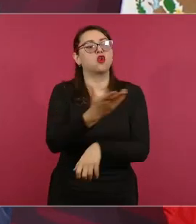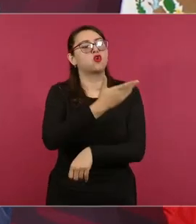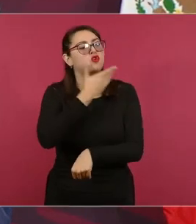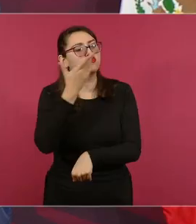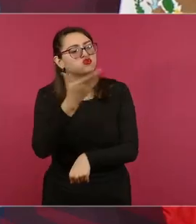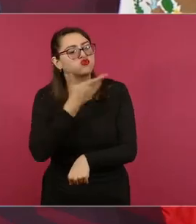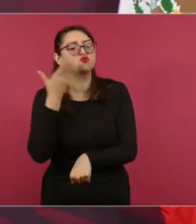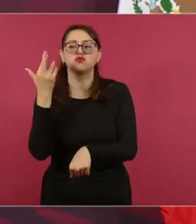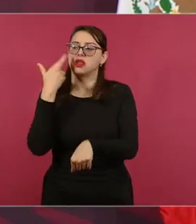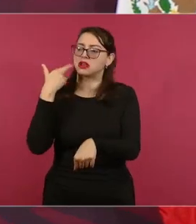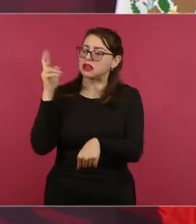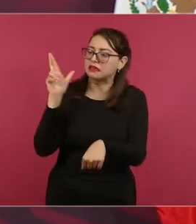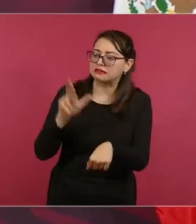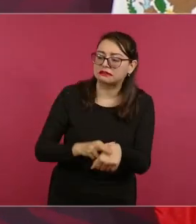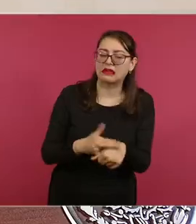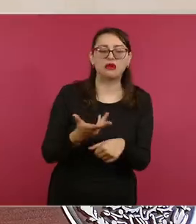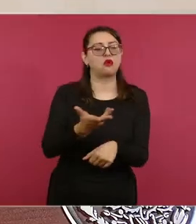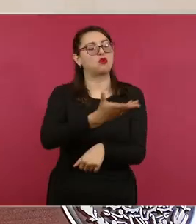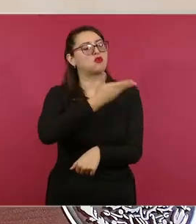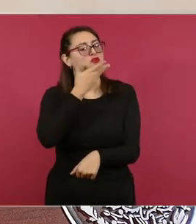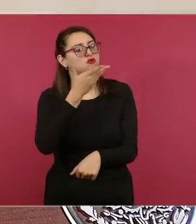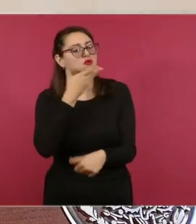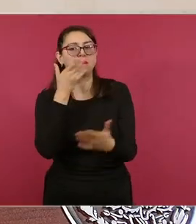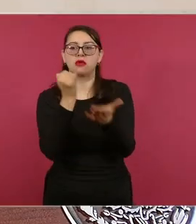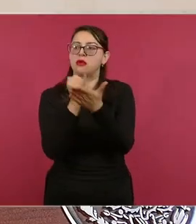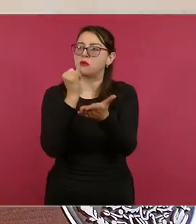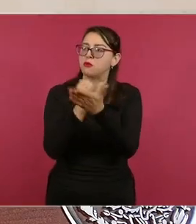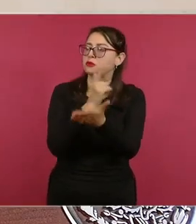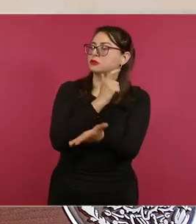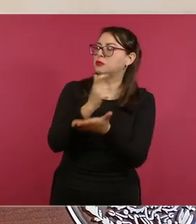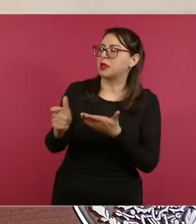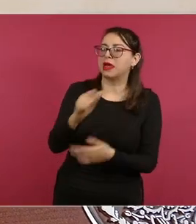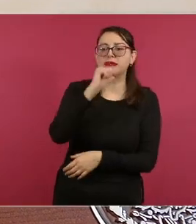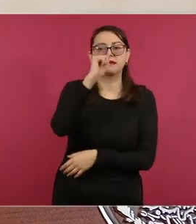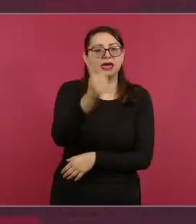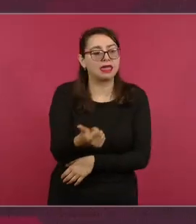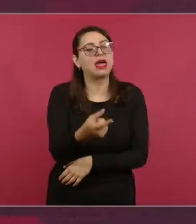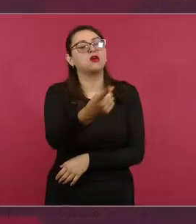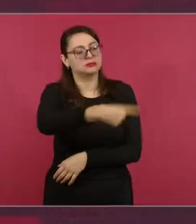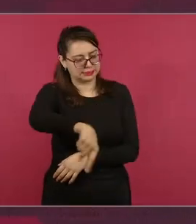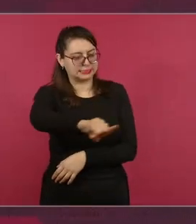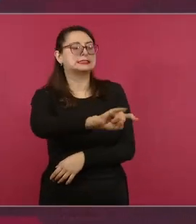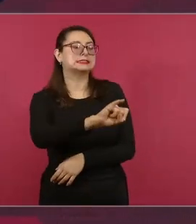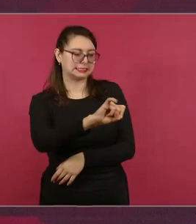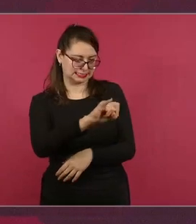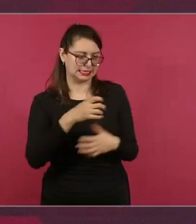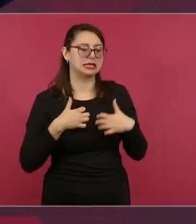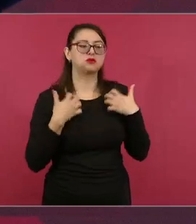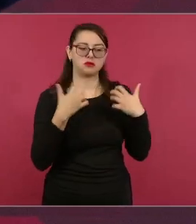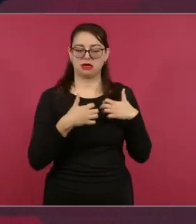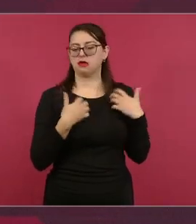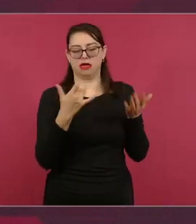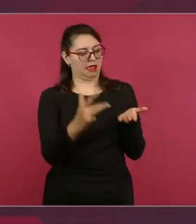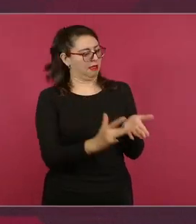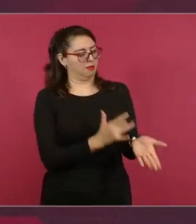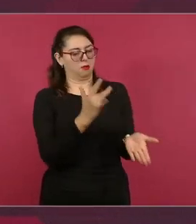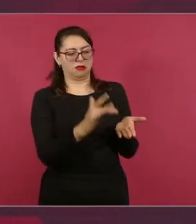Ustedes saben que los de arriba,